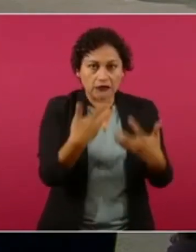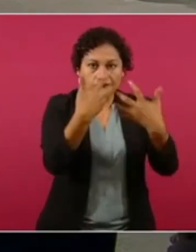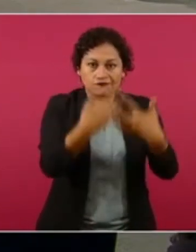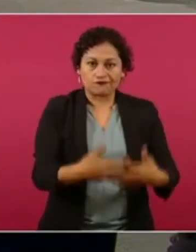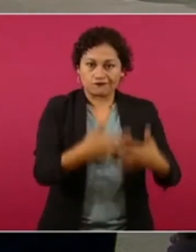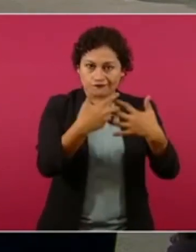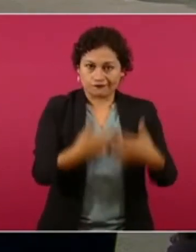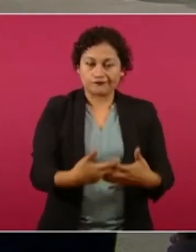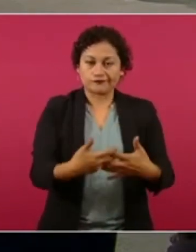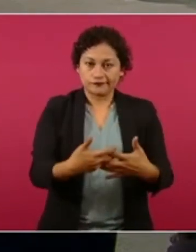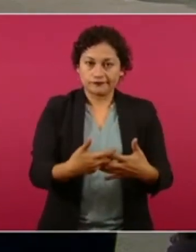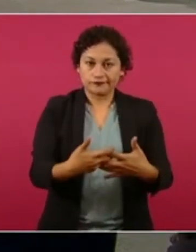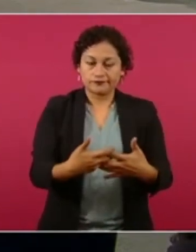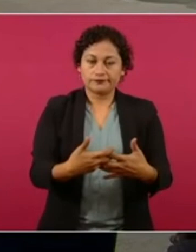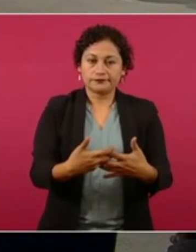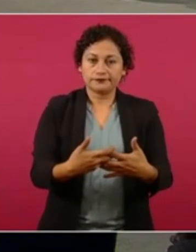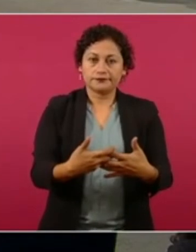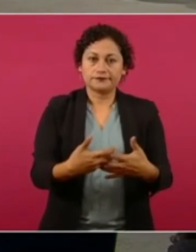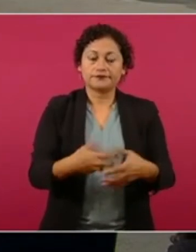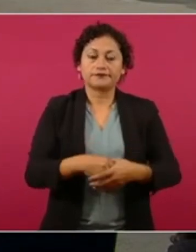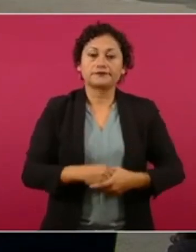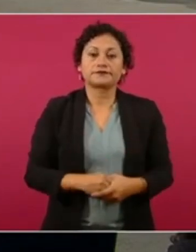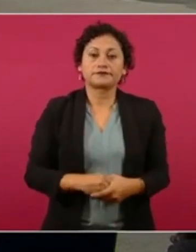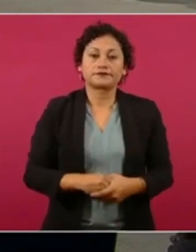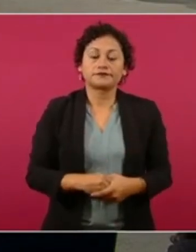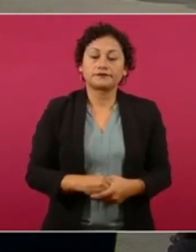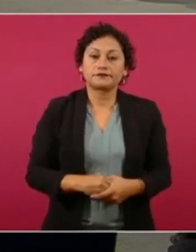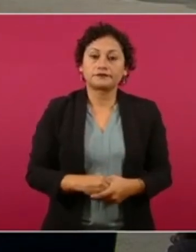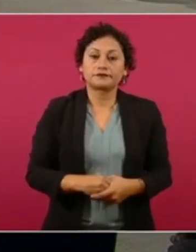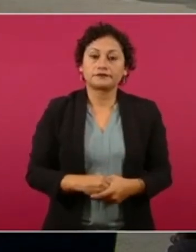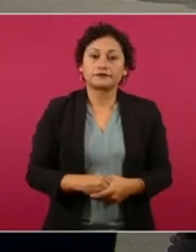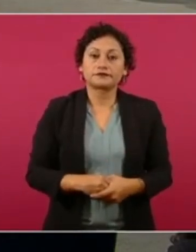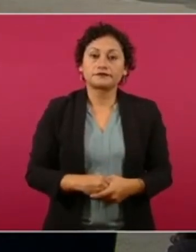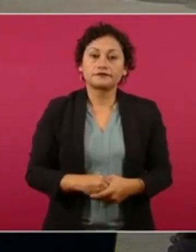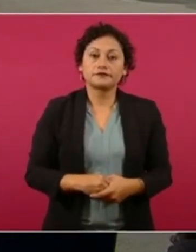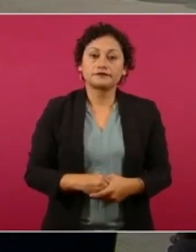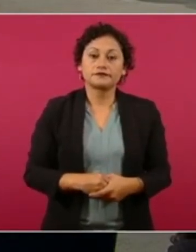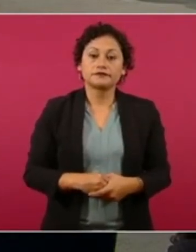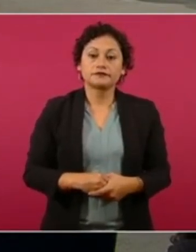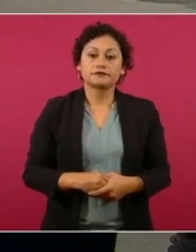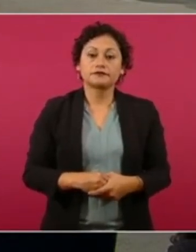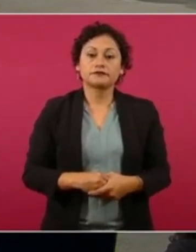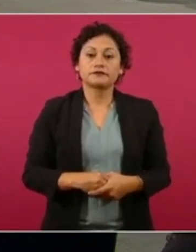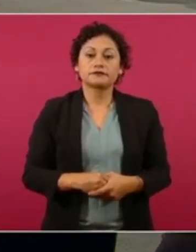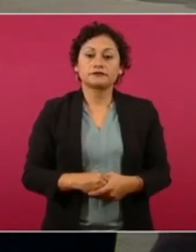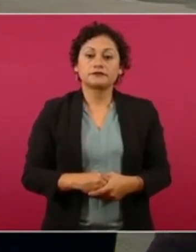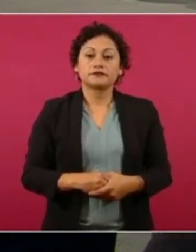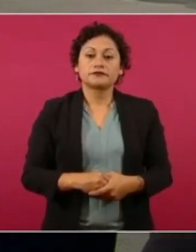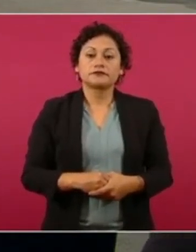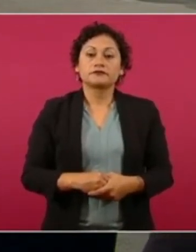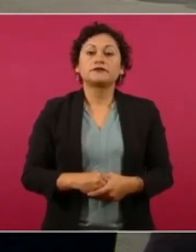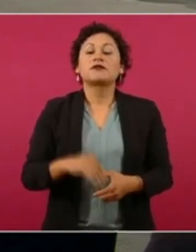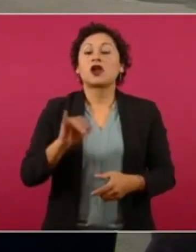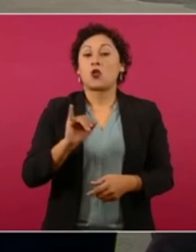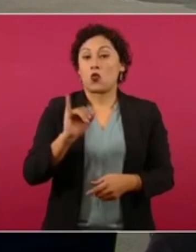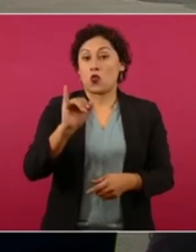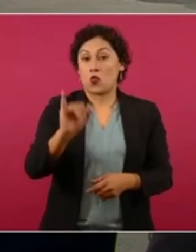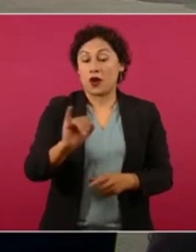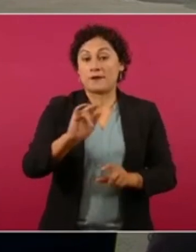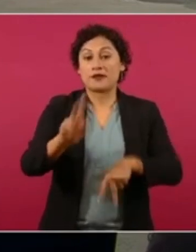Del jueves que vamos a Baja California Sur, por la tarde,